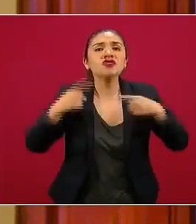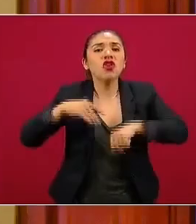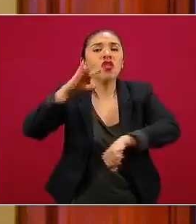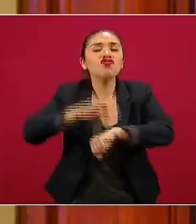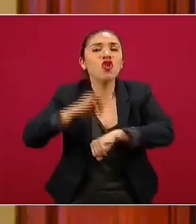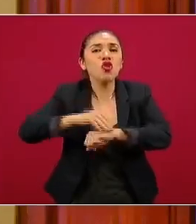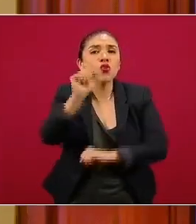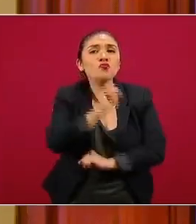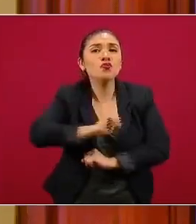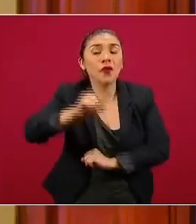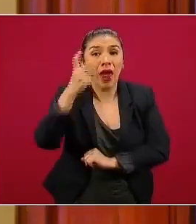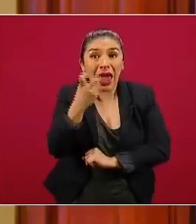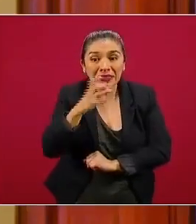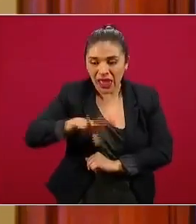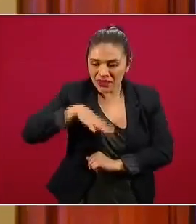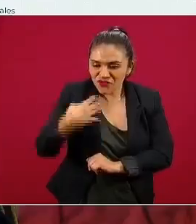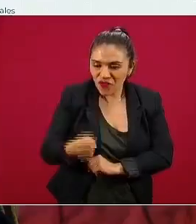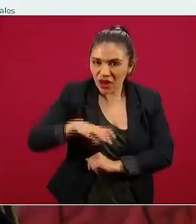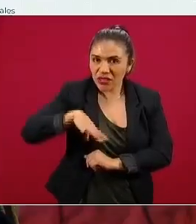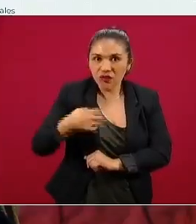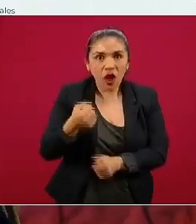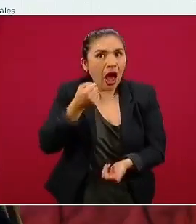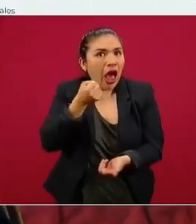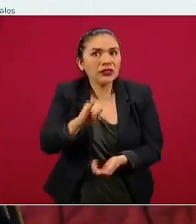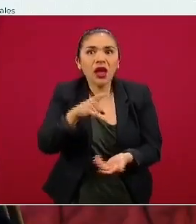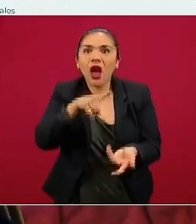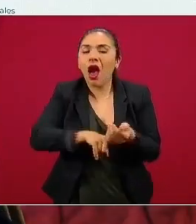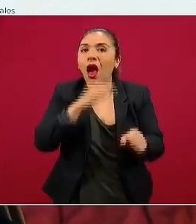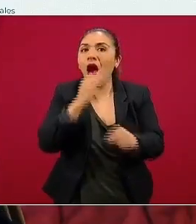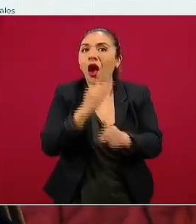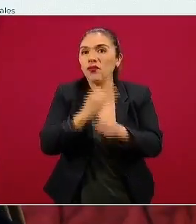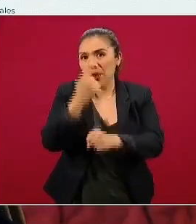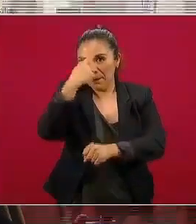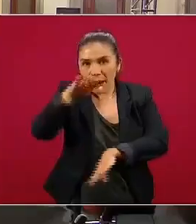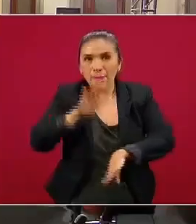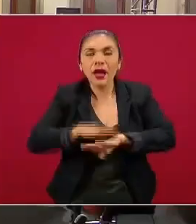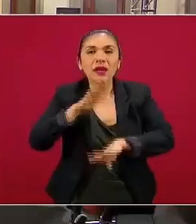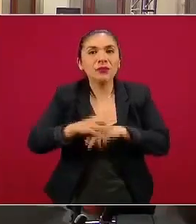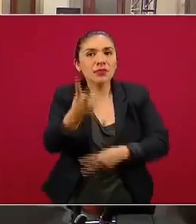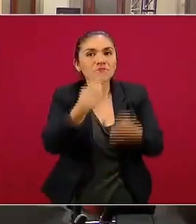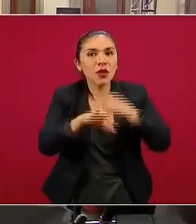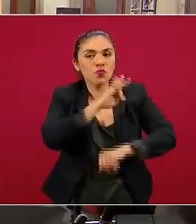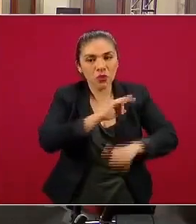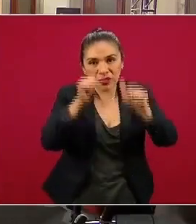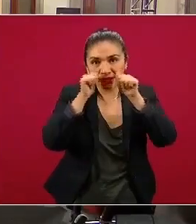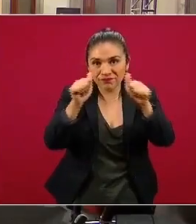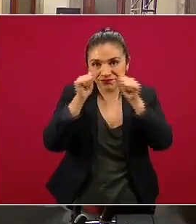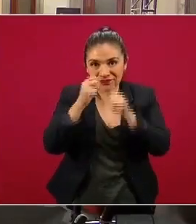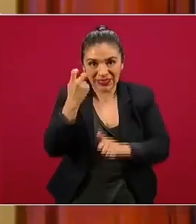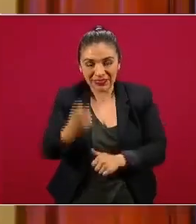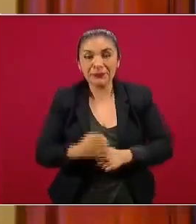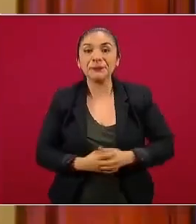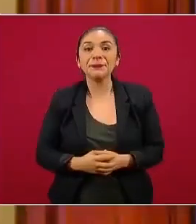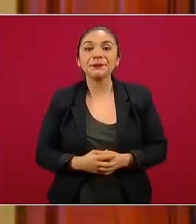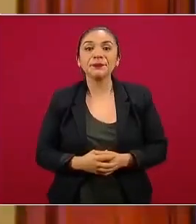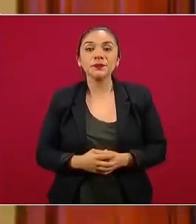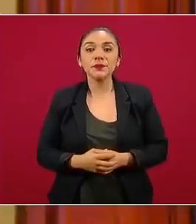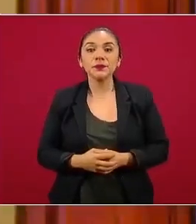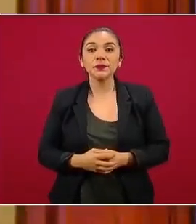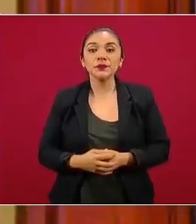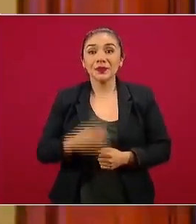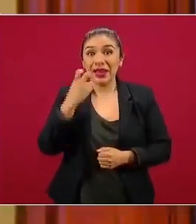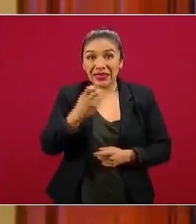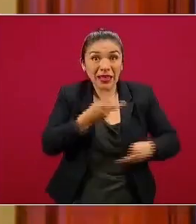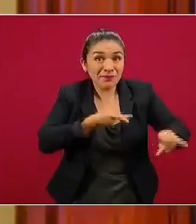Esto ha sido parte del esfuerzo en el marco nacional de poder mejorar y generar capacidades de atención médica. En la siguiente vemos que esta